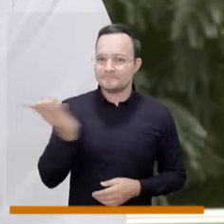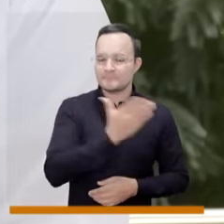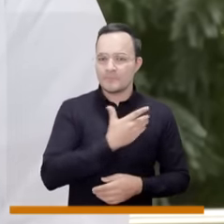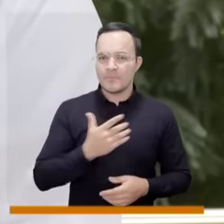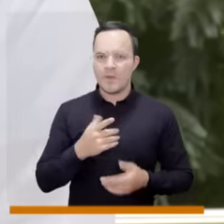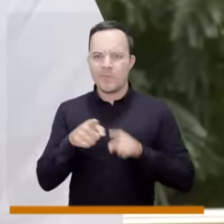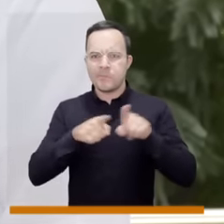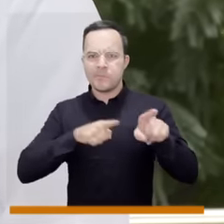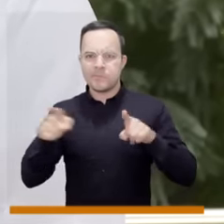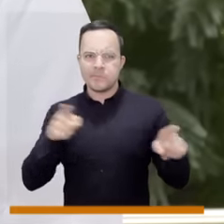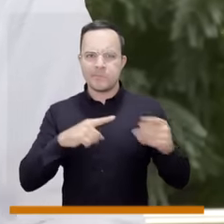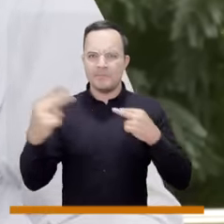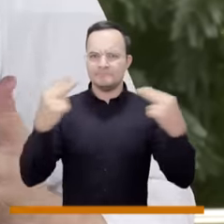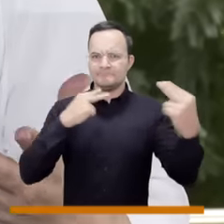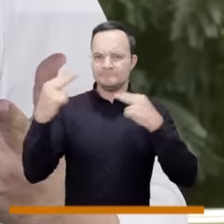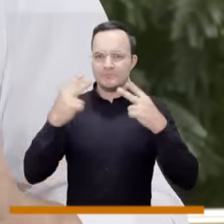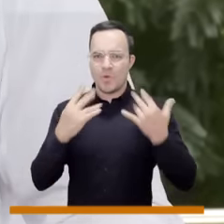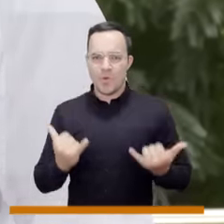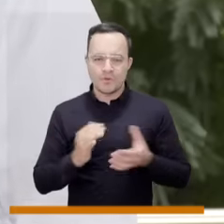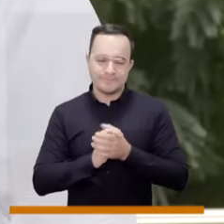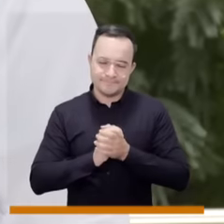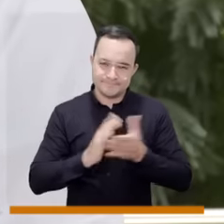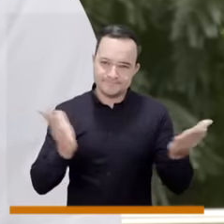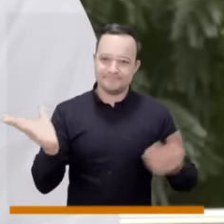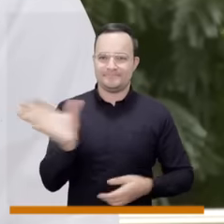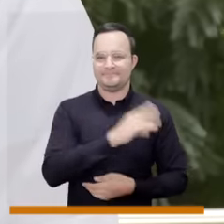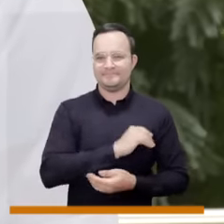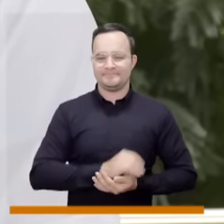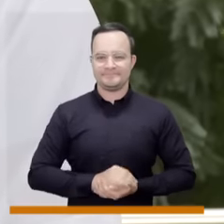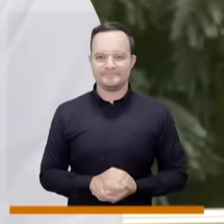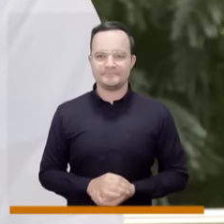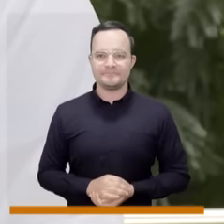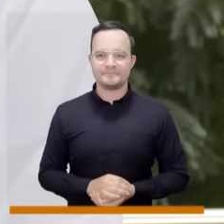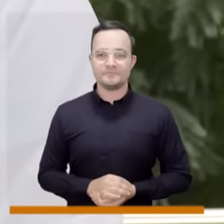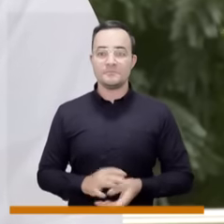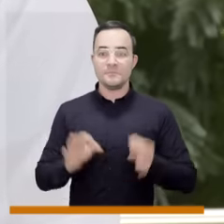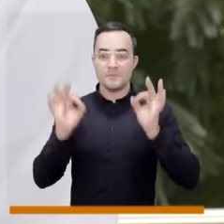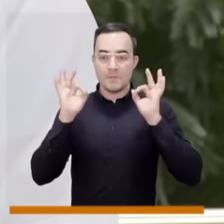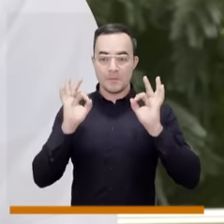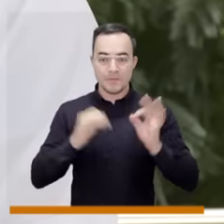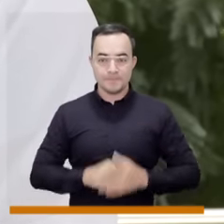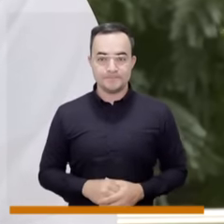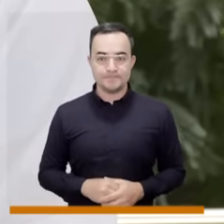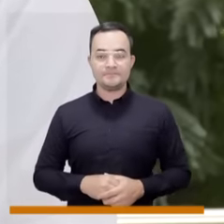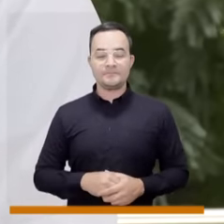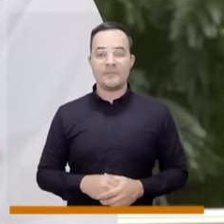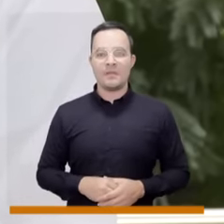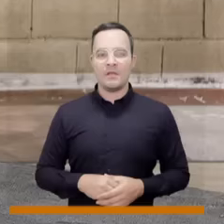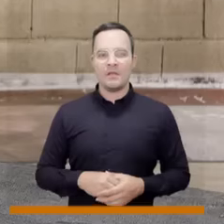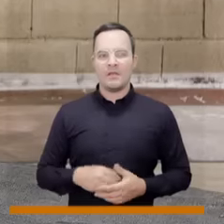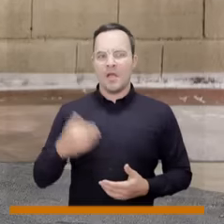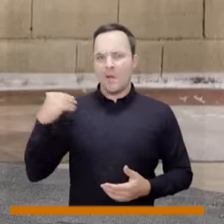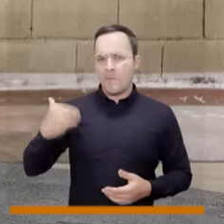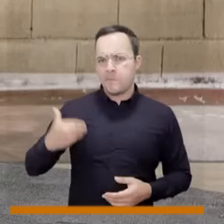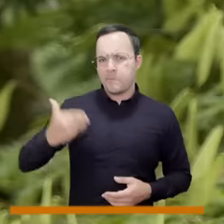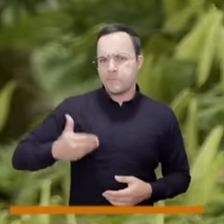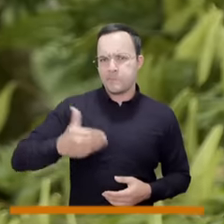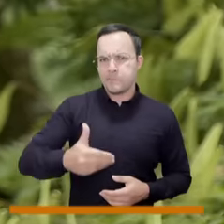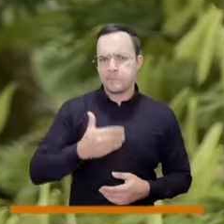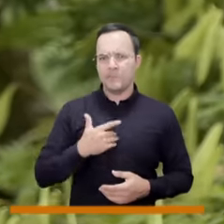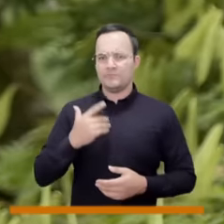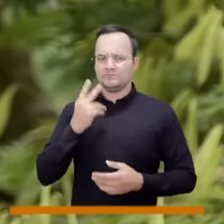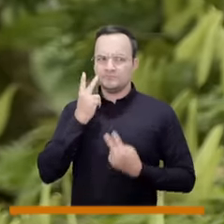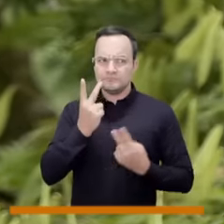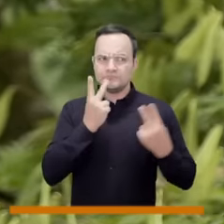Katherine, un saludo muy especial, igualmente a todas las personas que nos observan el día de hoy. Bueno, concejal, como hemos